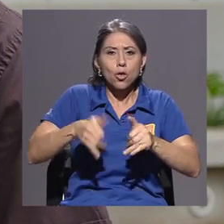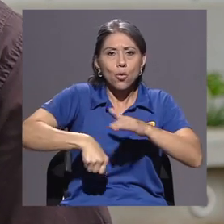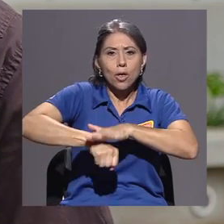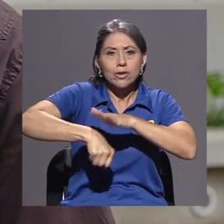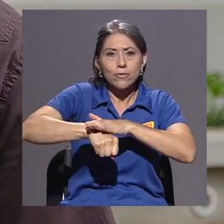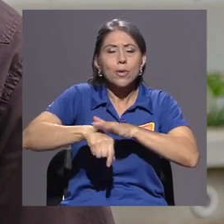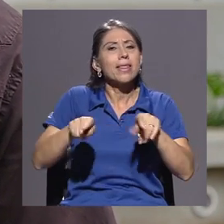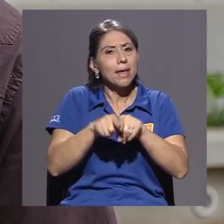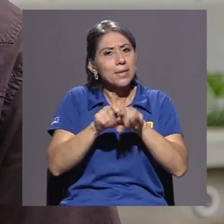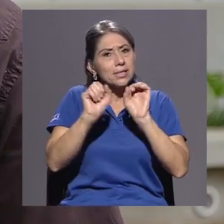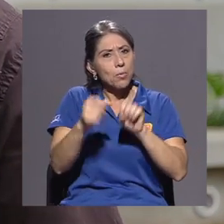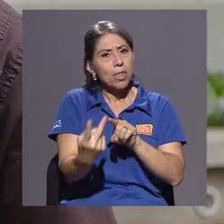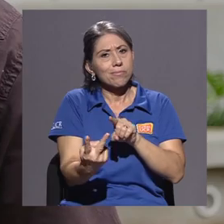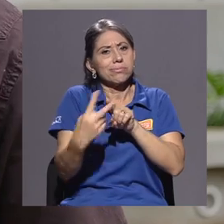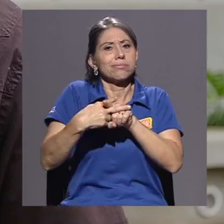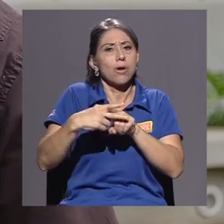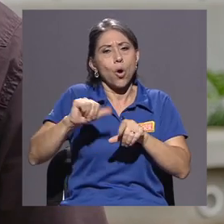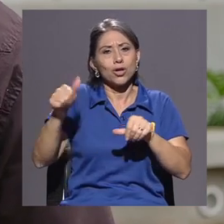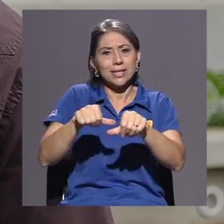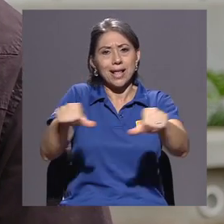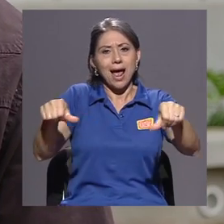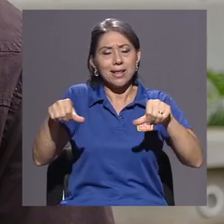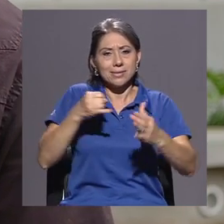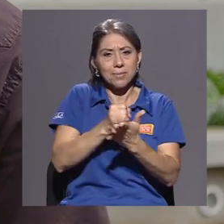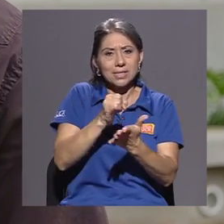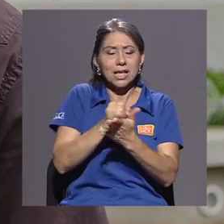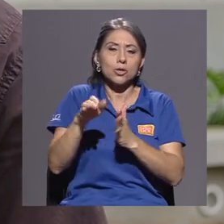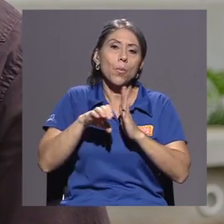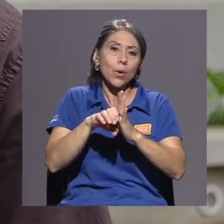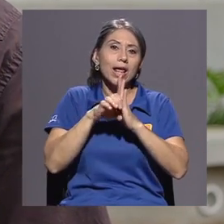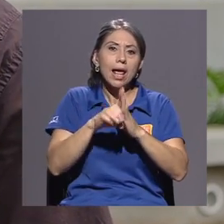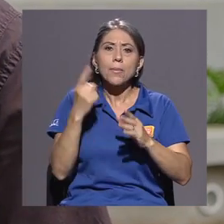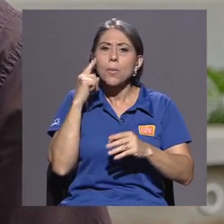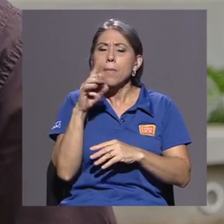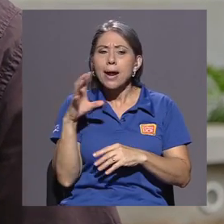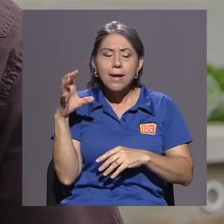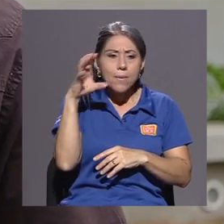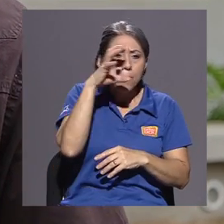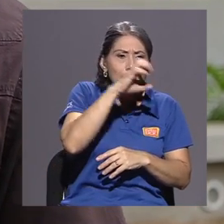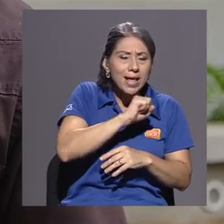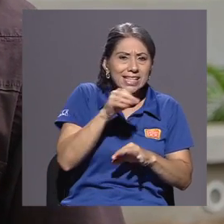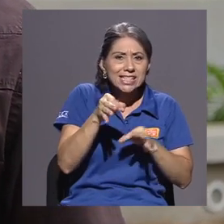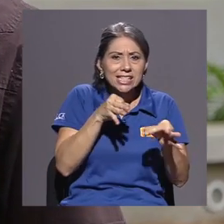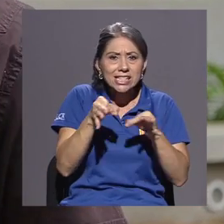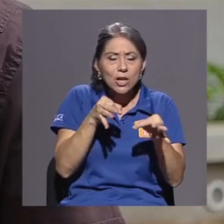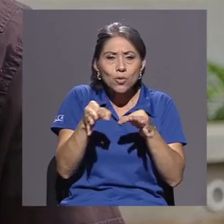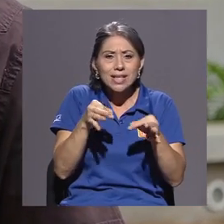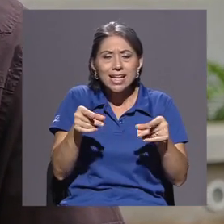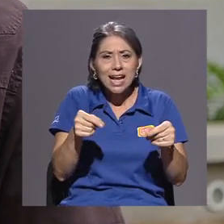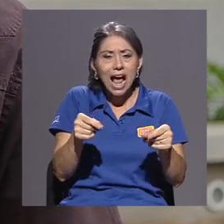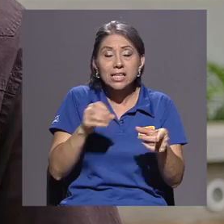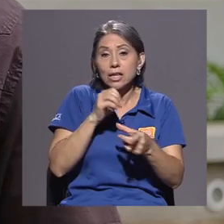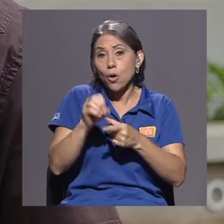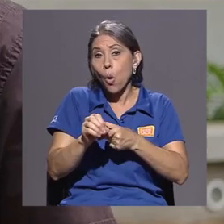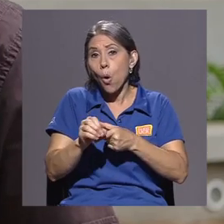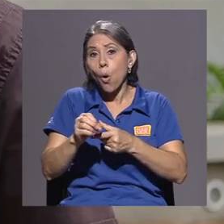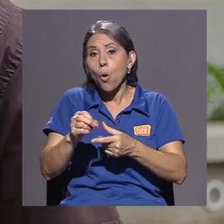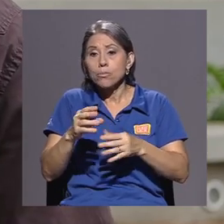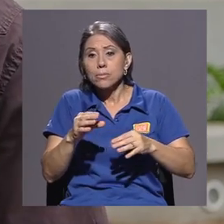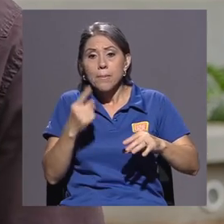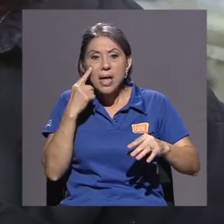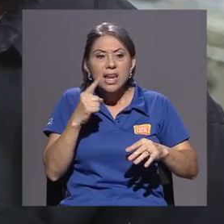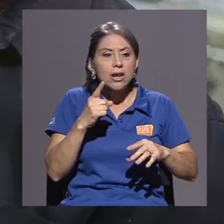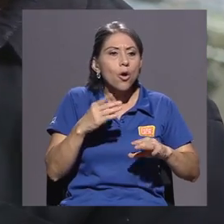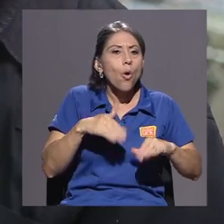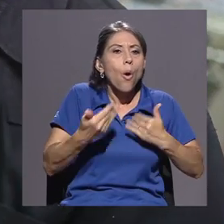para otras áreas del estudio de investigación, como lo que es el rastreo de células de cáncer, así como validación de su movimiento